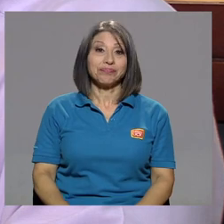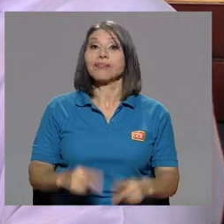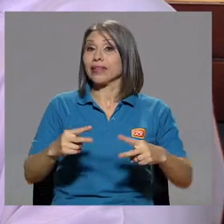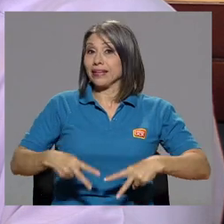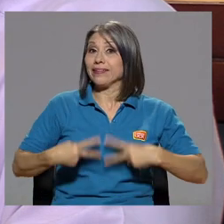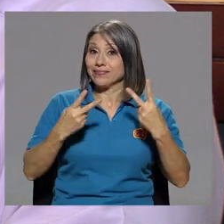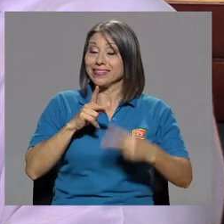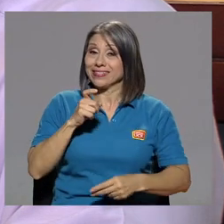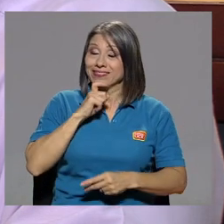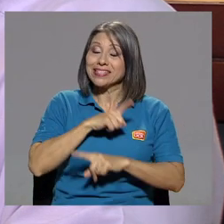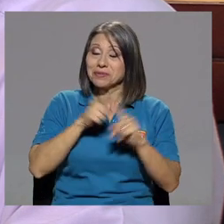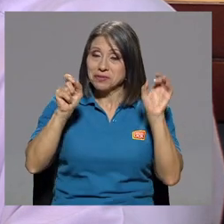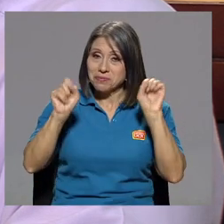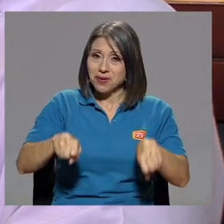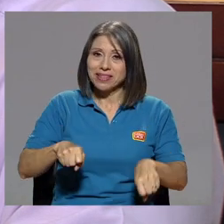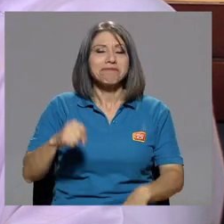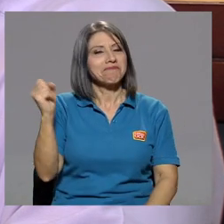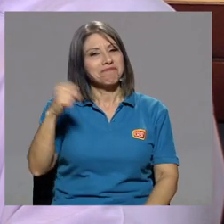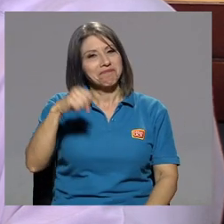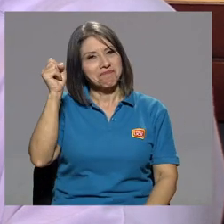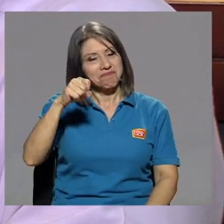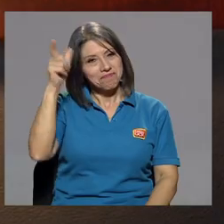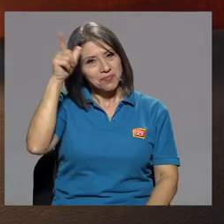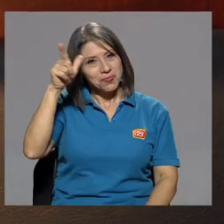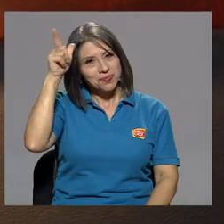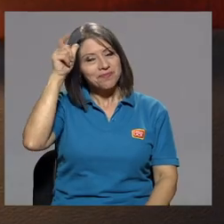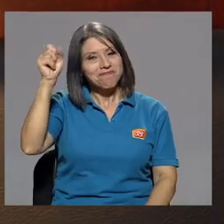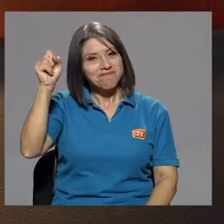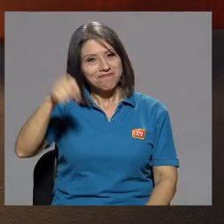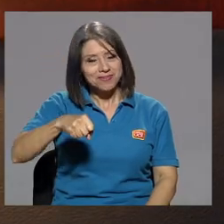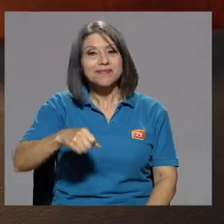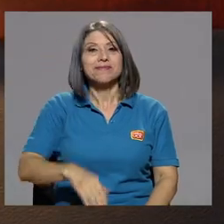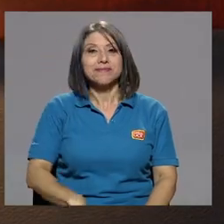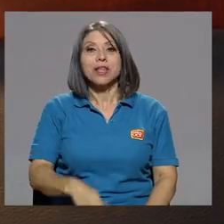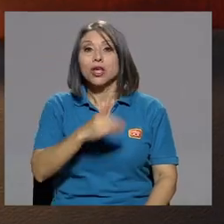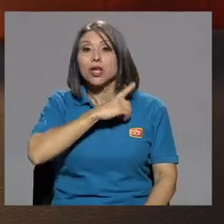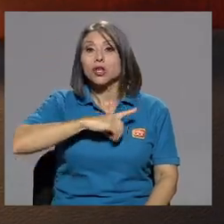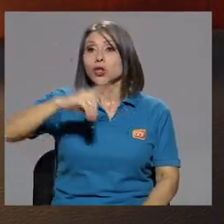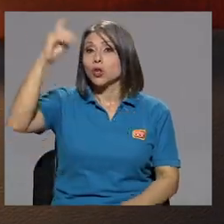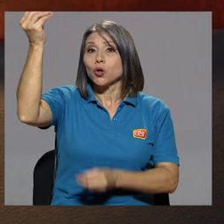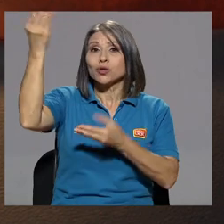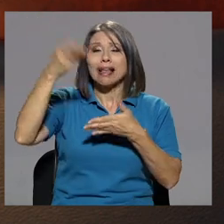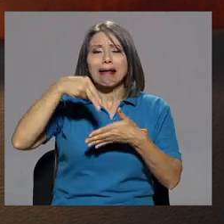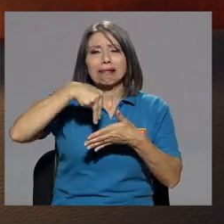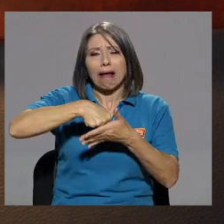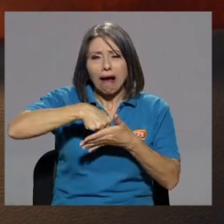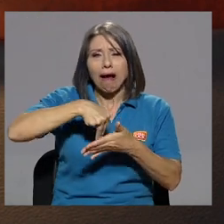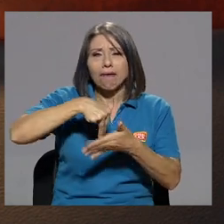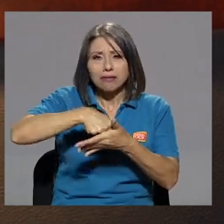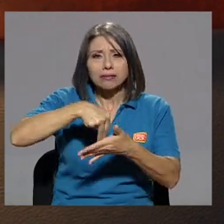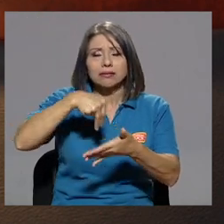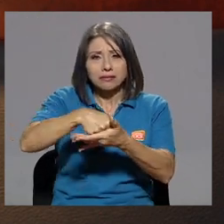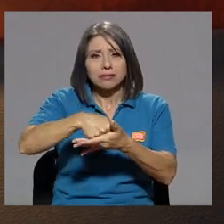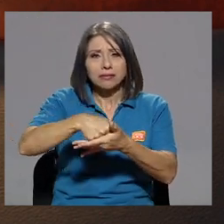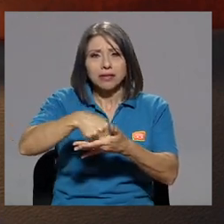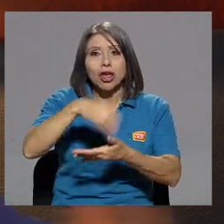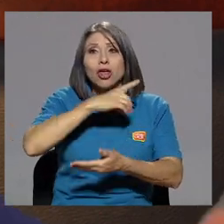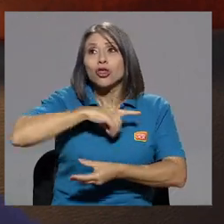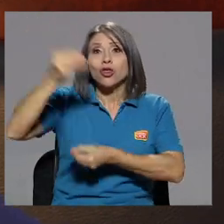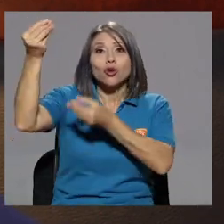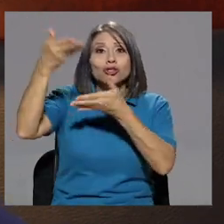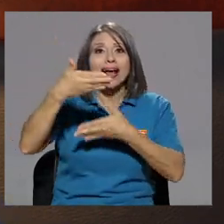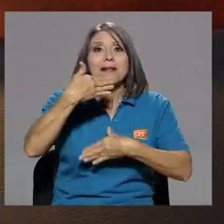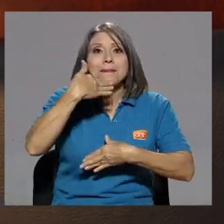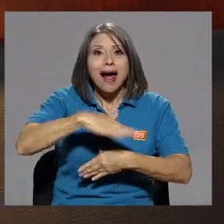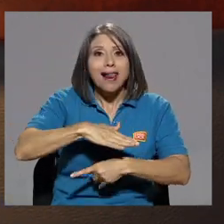La vida es difícil, pero se puede. Sí, por supuesto. Por supuesto. Dios le pone unos trabas. Le pone el mal,